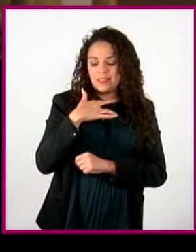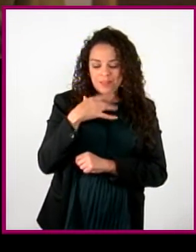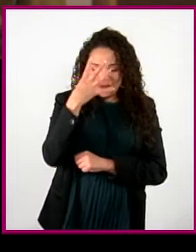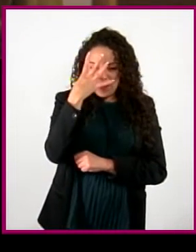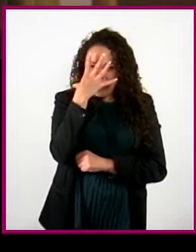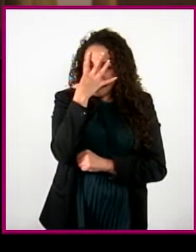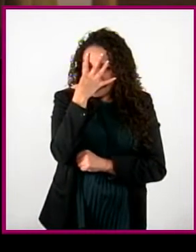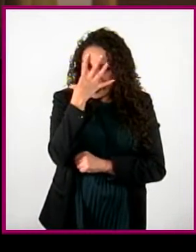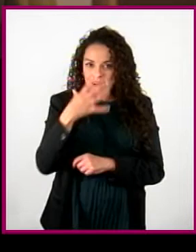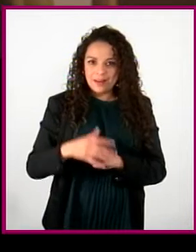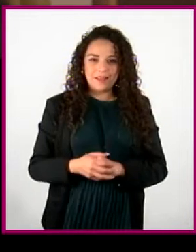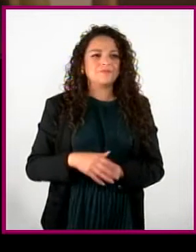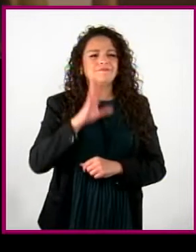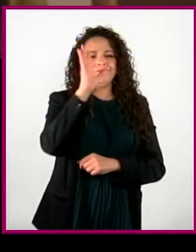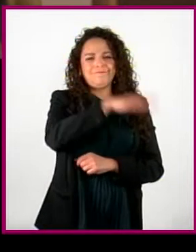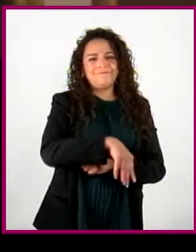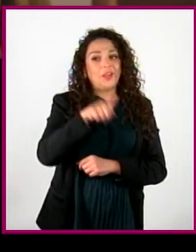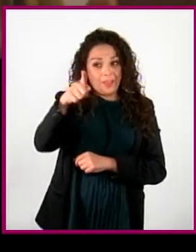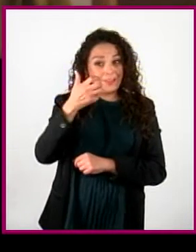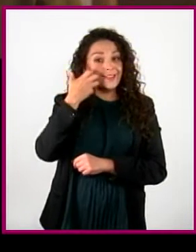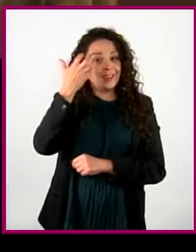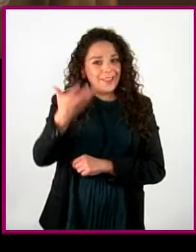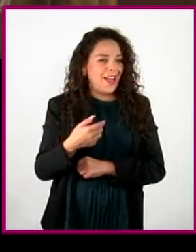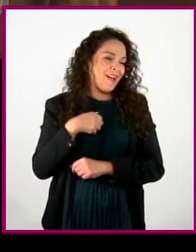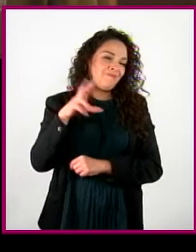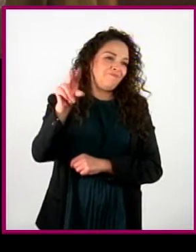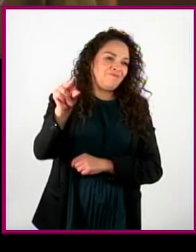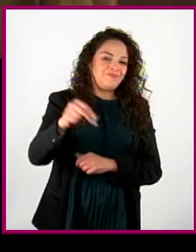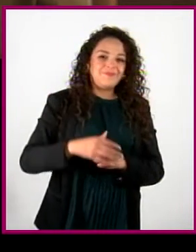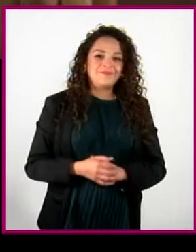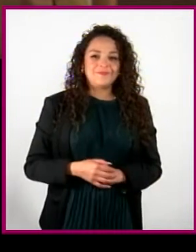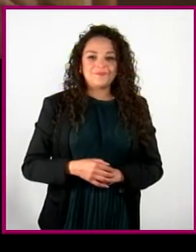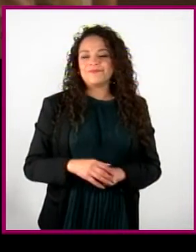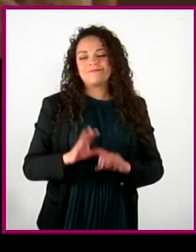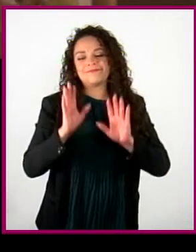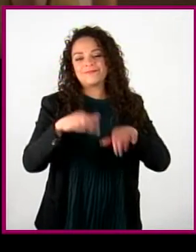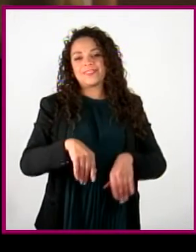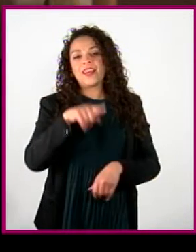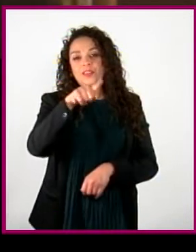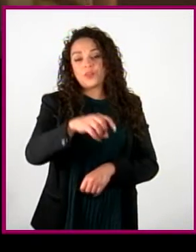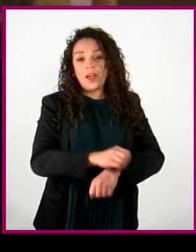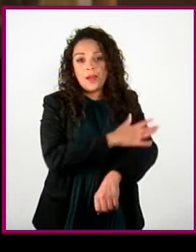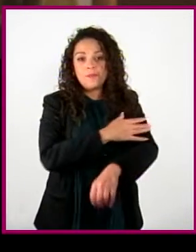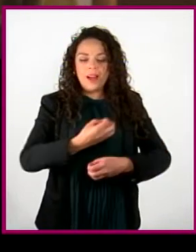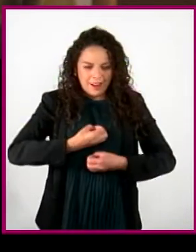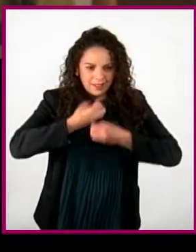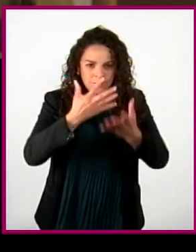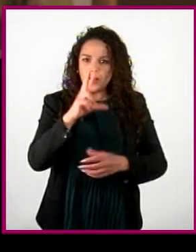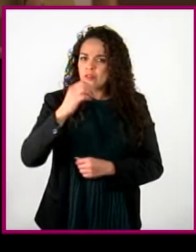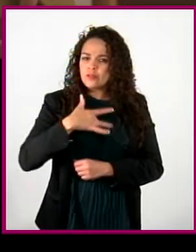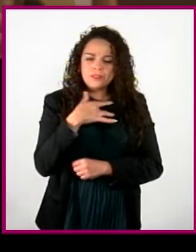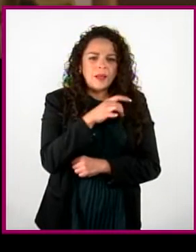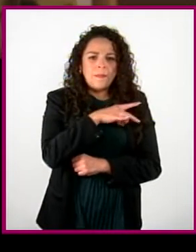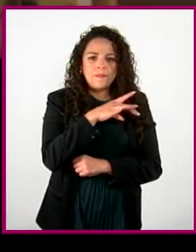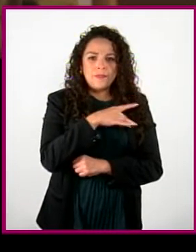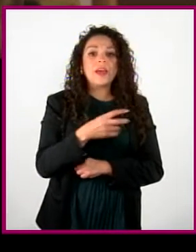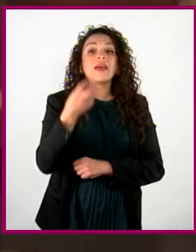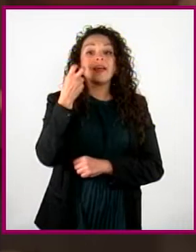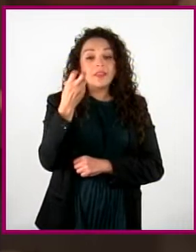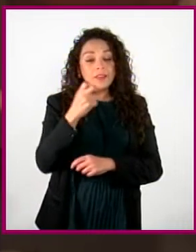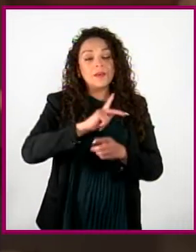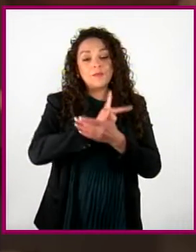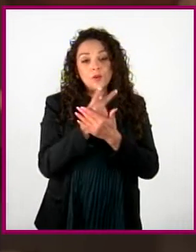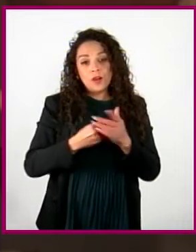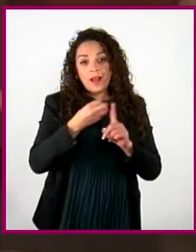Ay, quisieras. Ay, bueno, ya acéptalo. Expresa tus emociones sin miedo. De eso trata este programa.